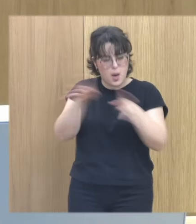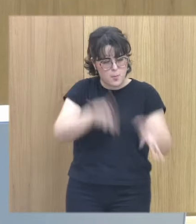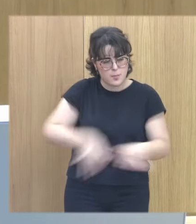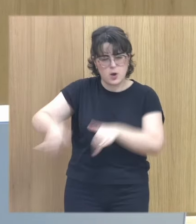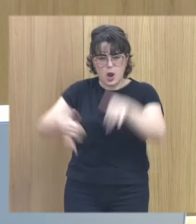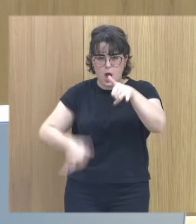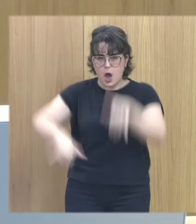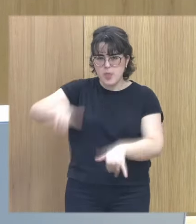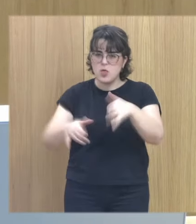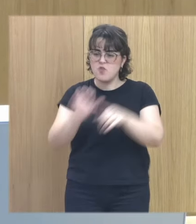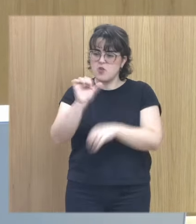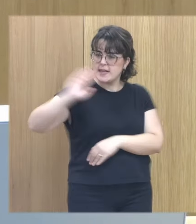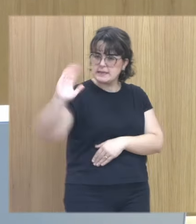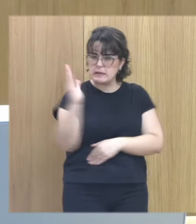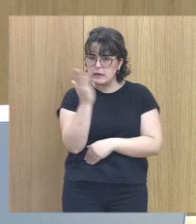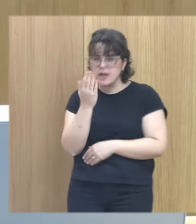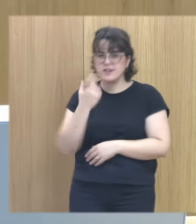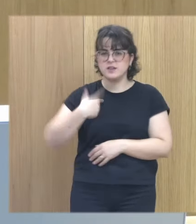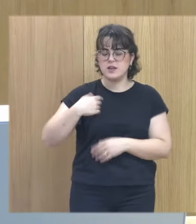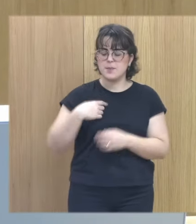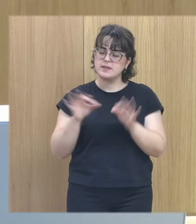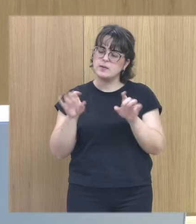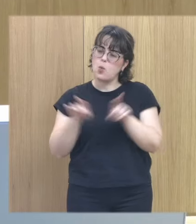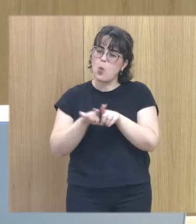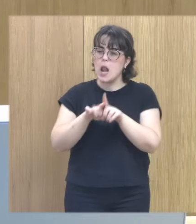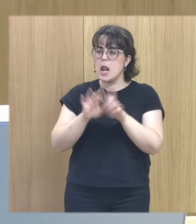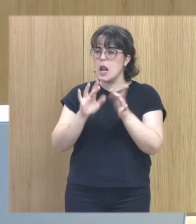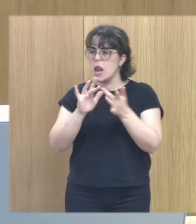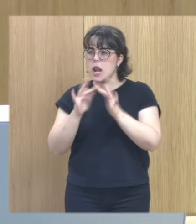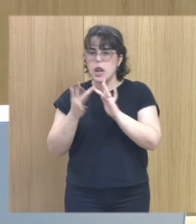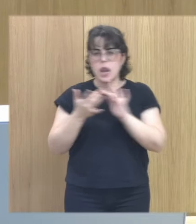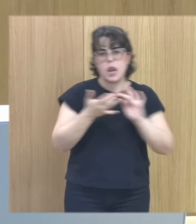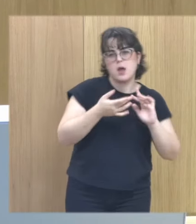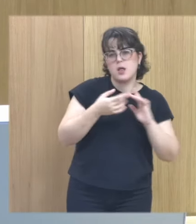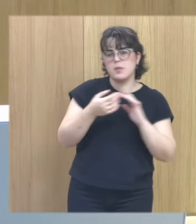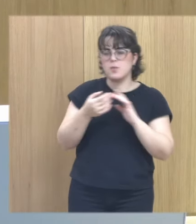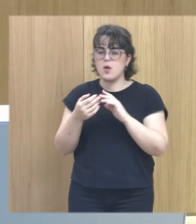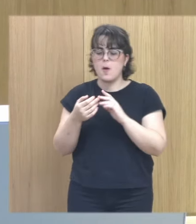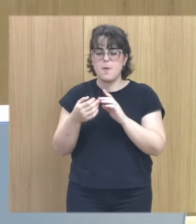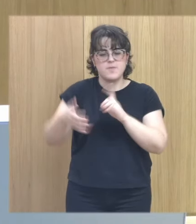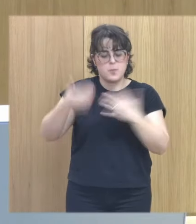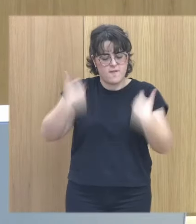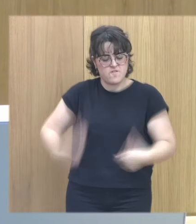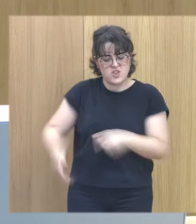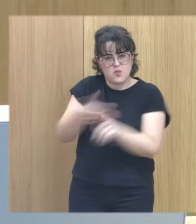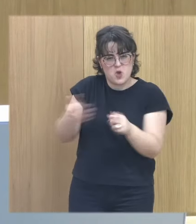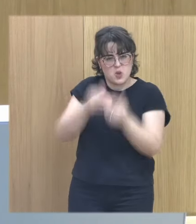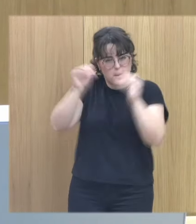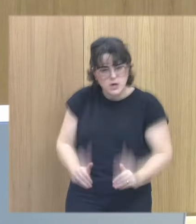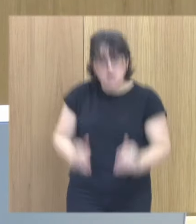forma indirecta mucho más desde una relación muy poco violenta físicamente en la que